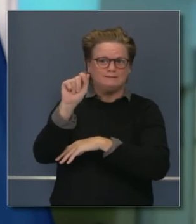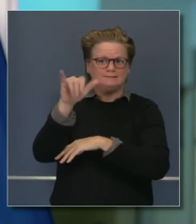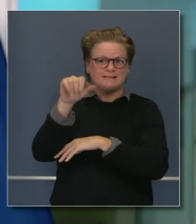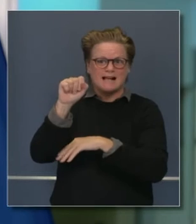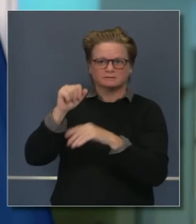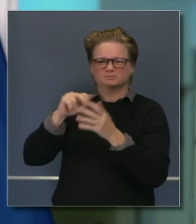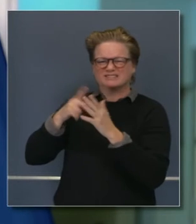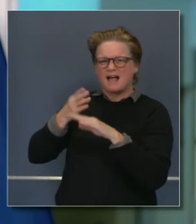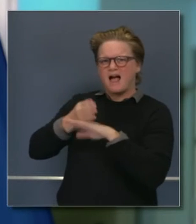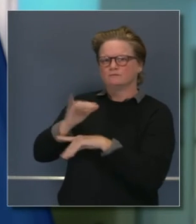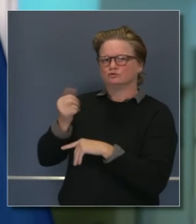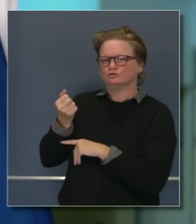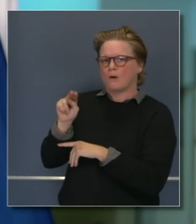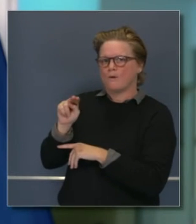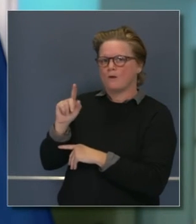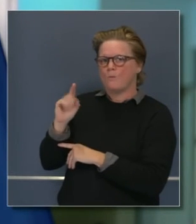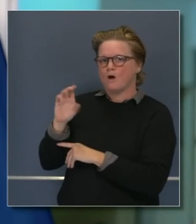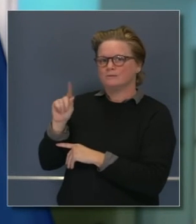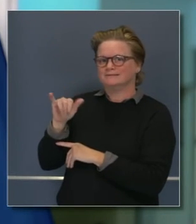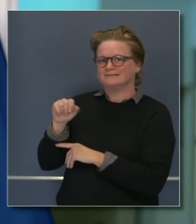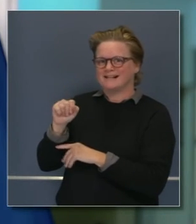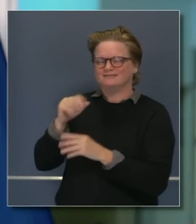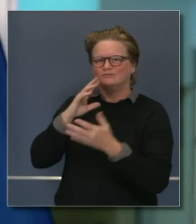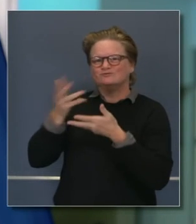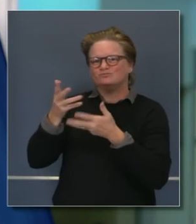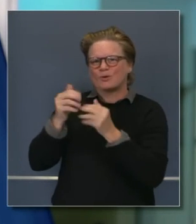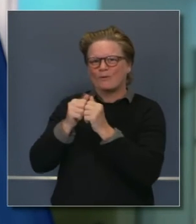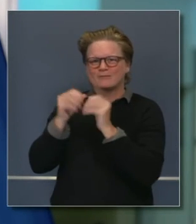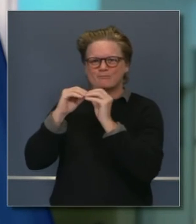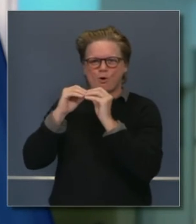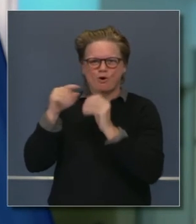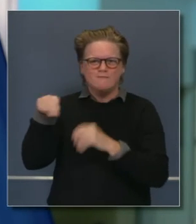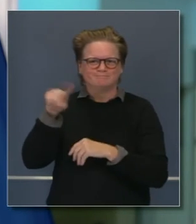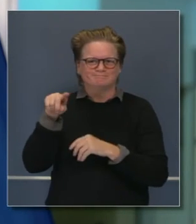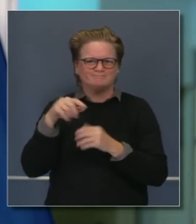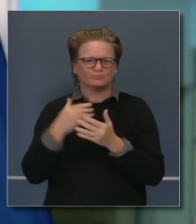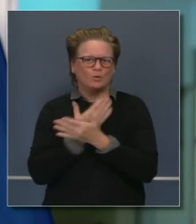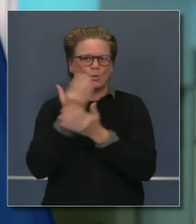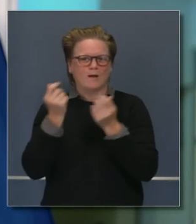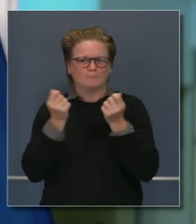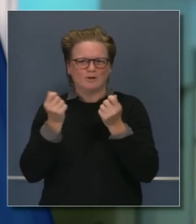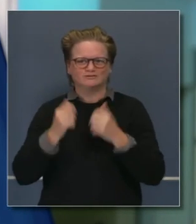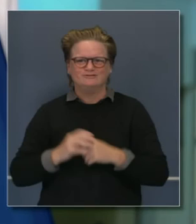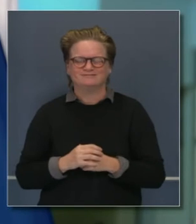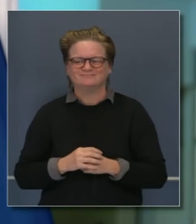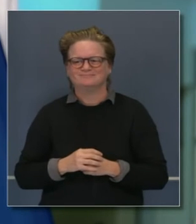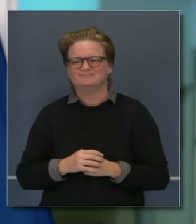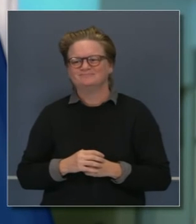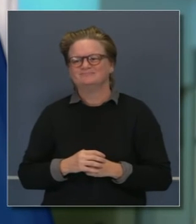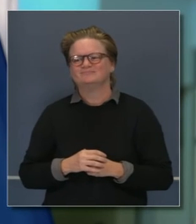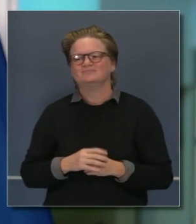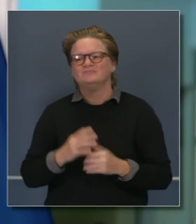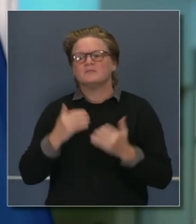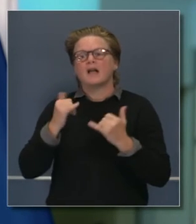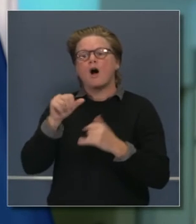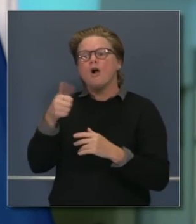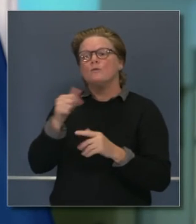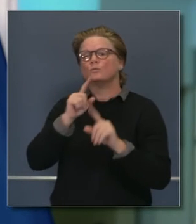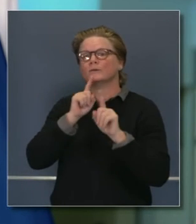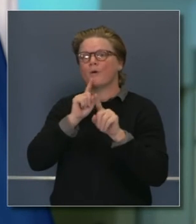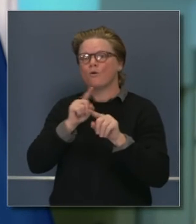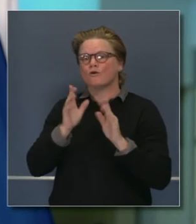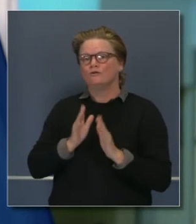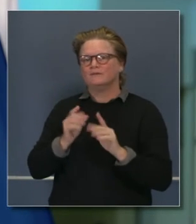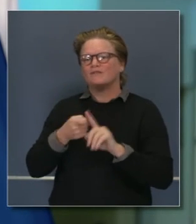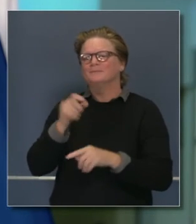Gracias. ¿Puede usted comentar sobre el número